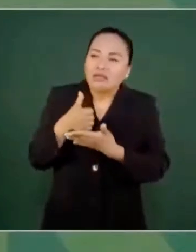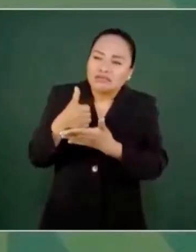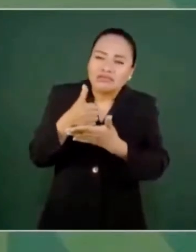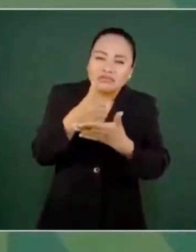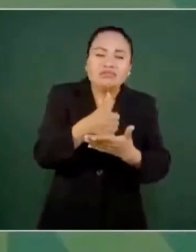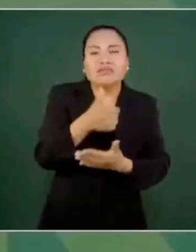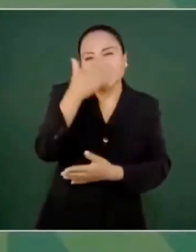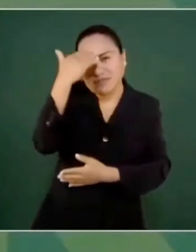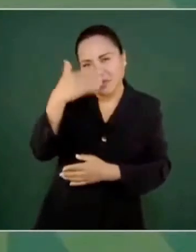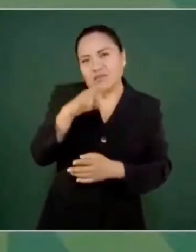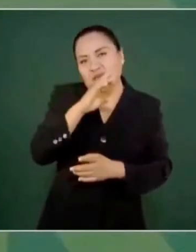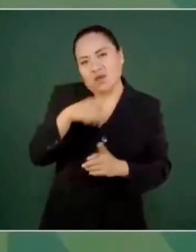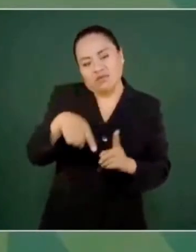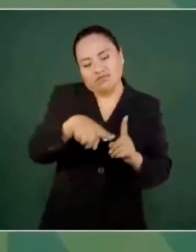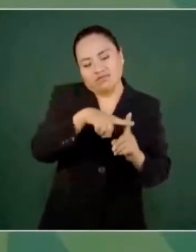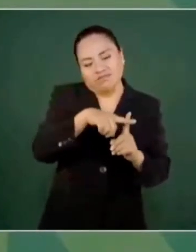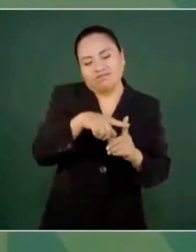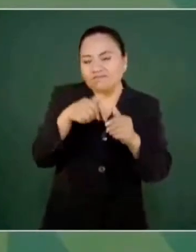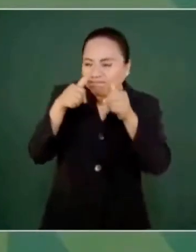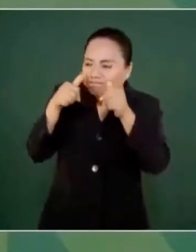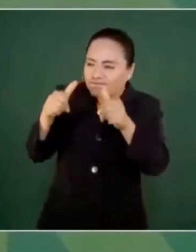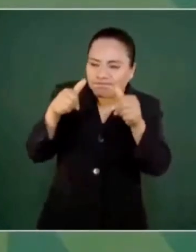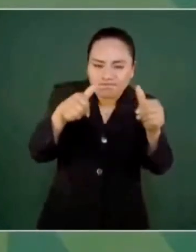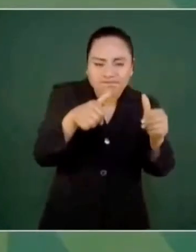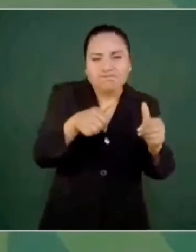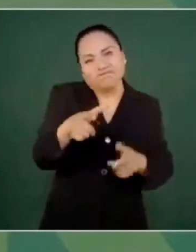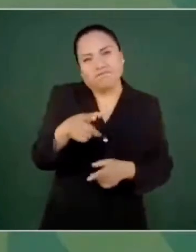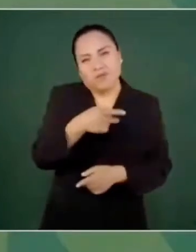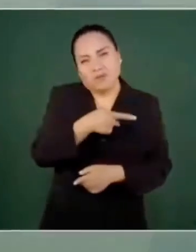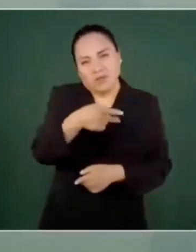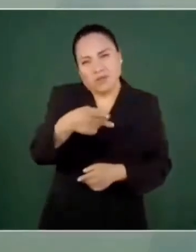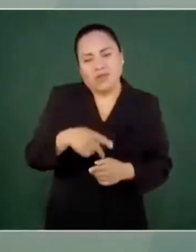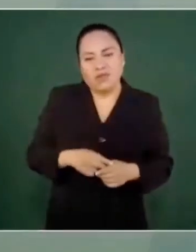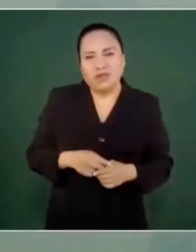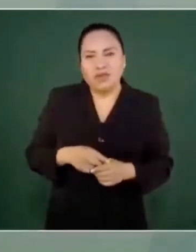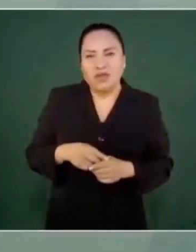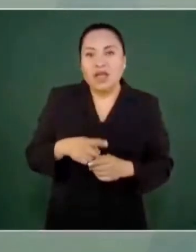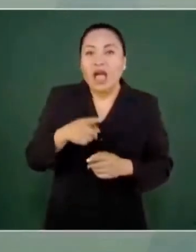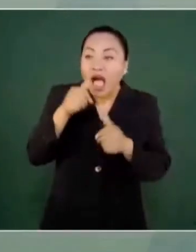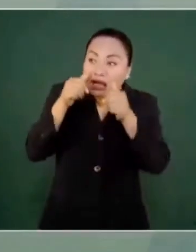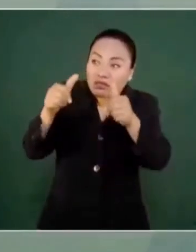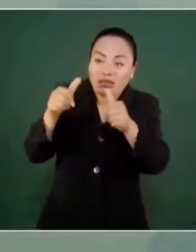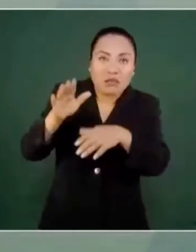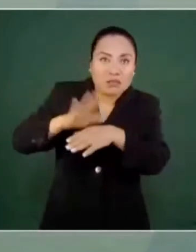no está a favor de los potentados.